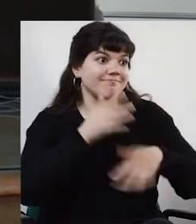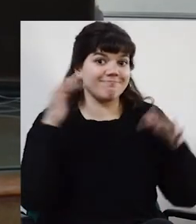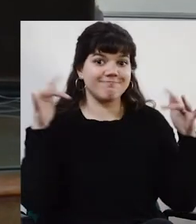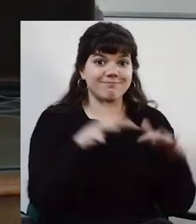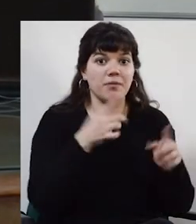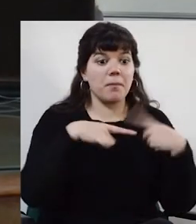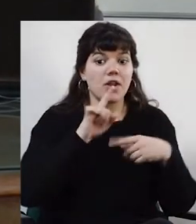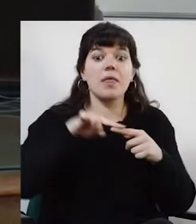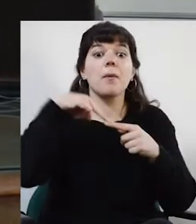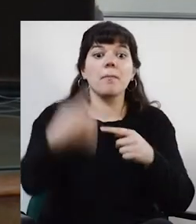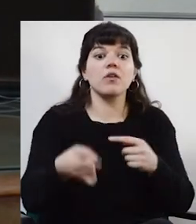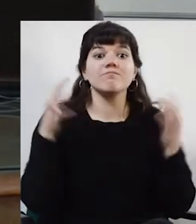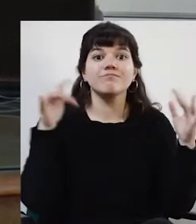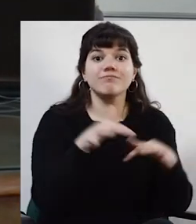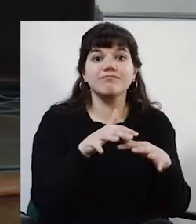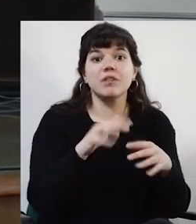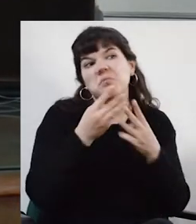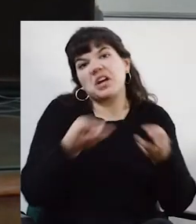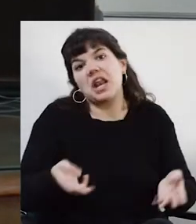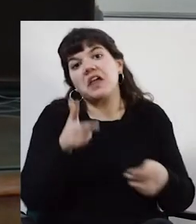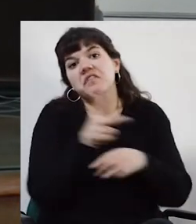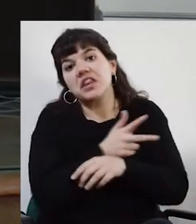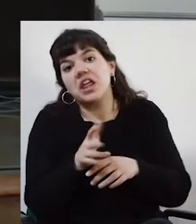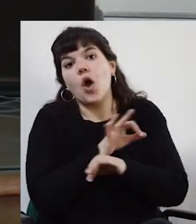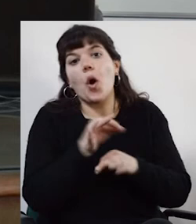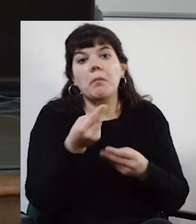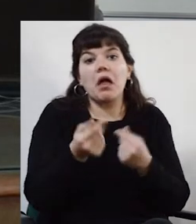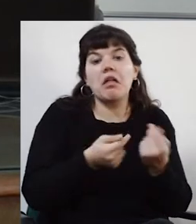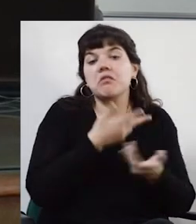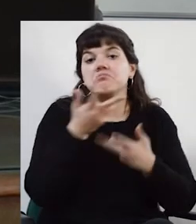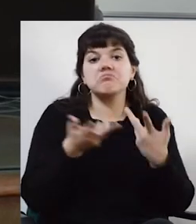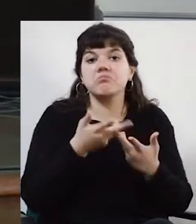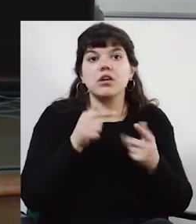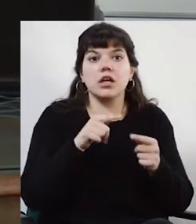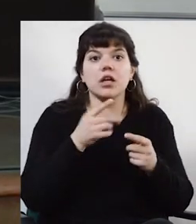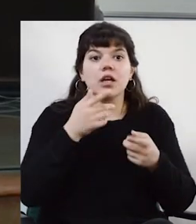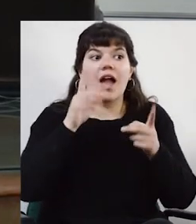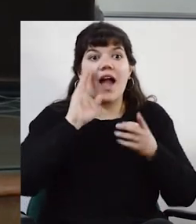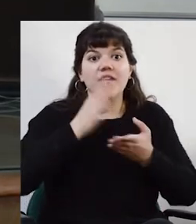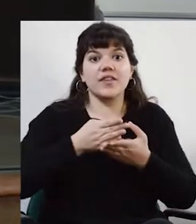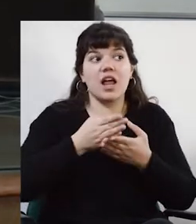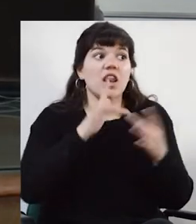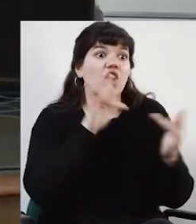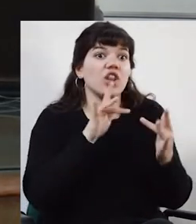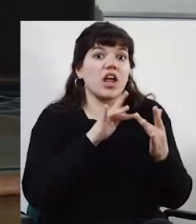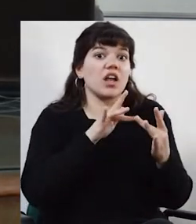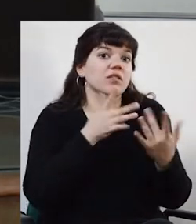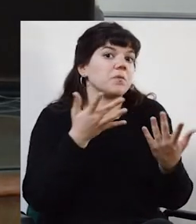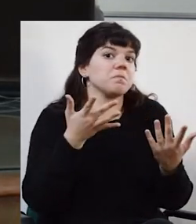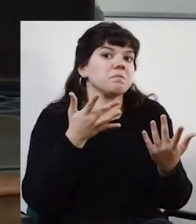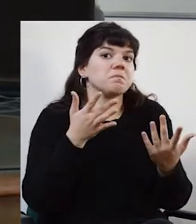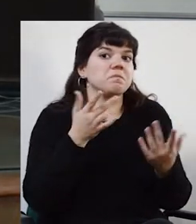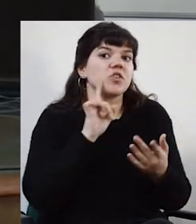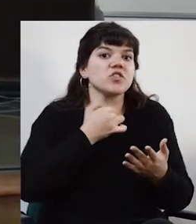y, bueno, y a la siguiente convocatoria, claro, como en general hay dinero, dinero para intercambio, bueno, y que la misma red se vuelve a presentar